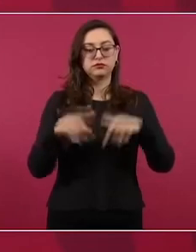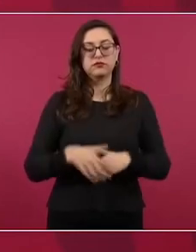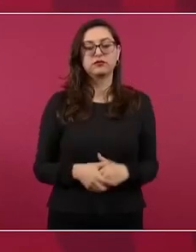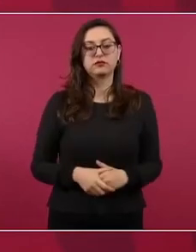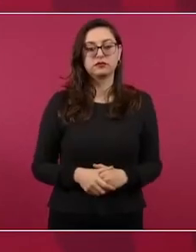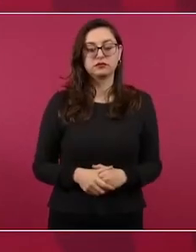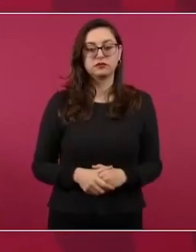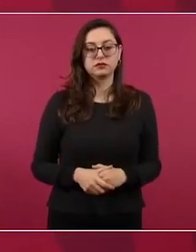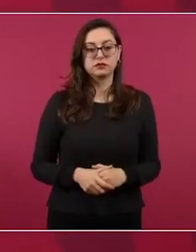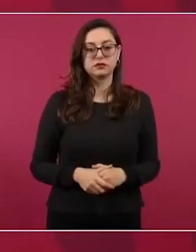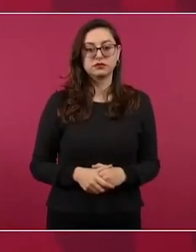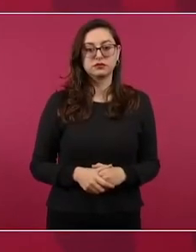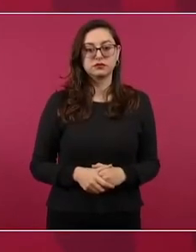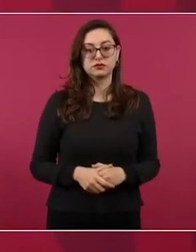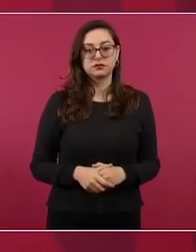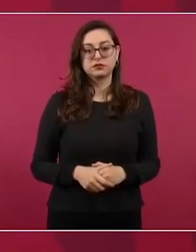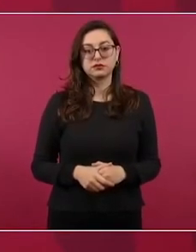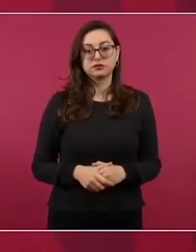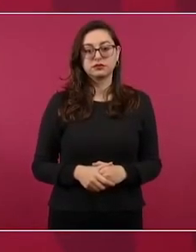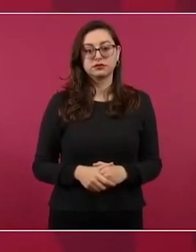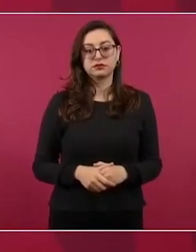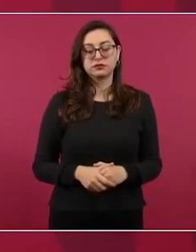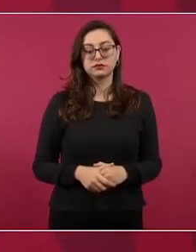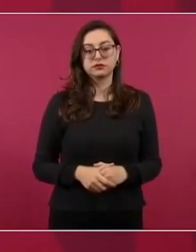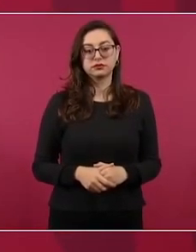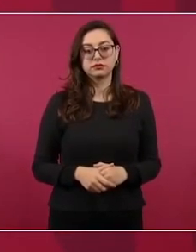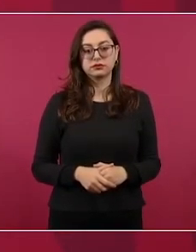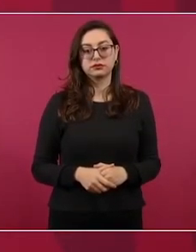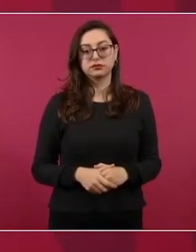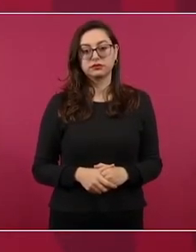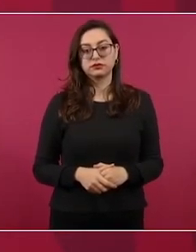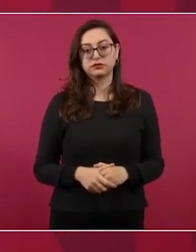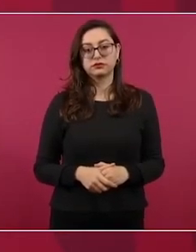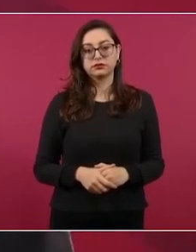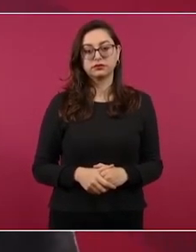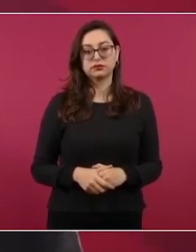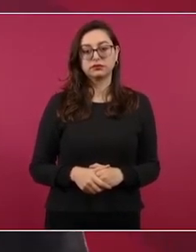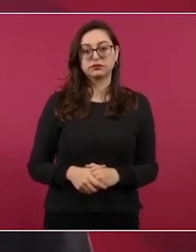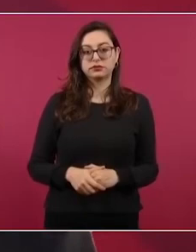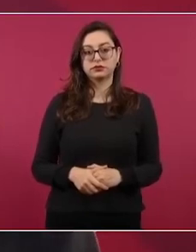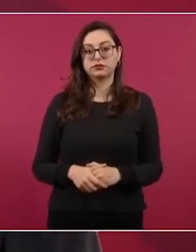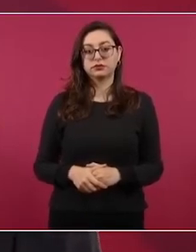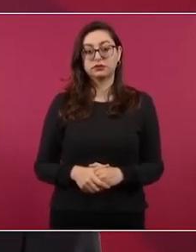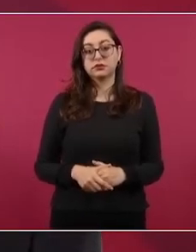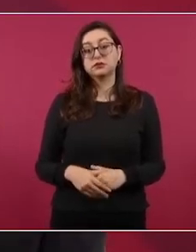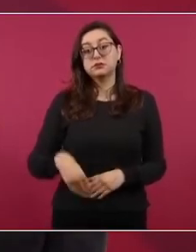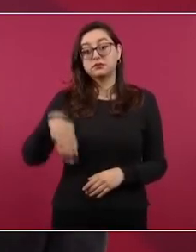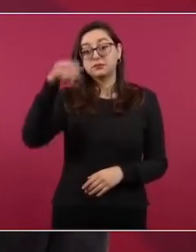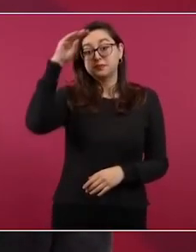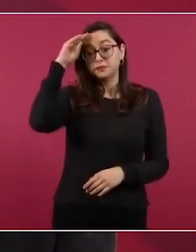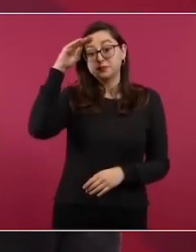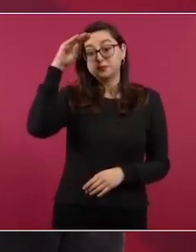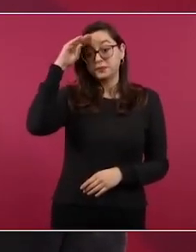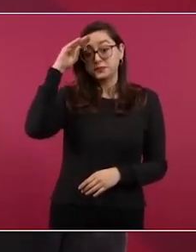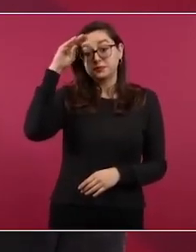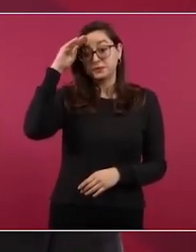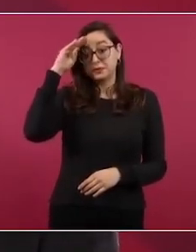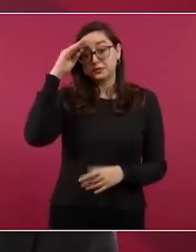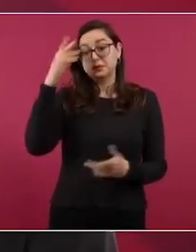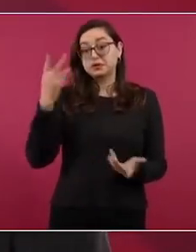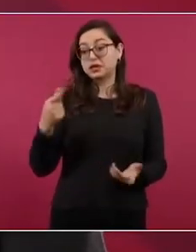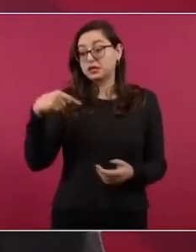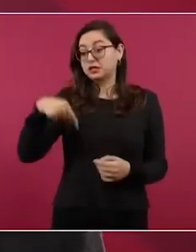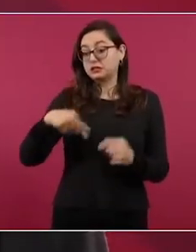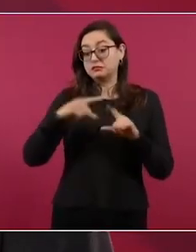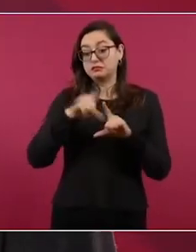también si están pensando de que las cosas en México no han